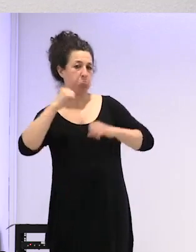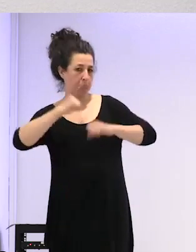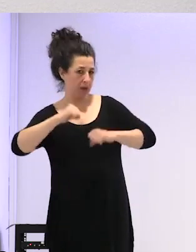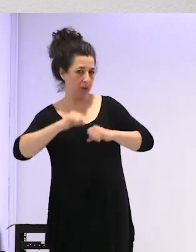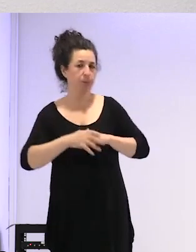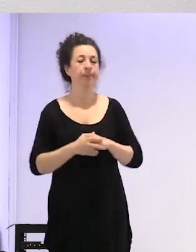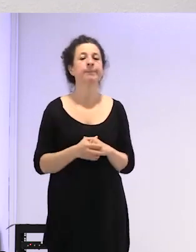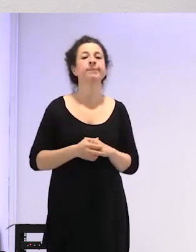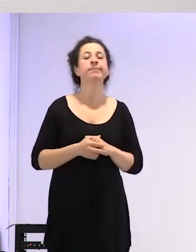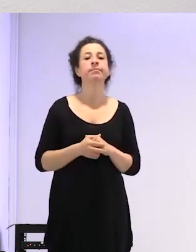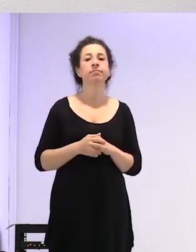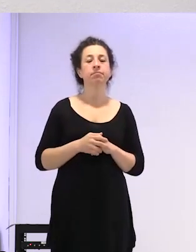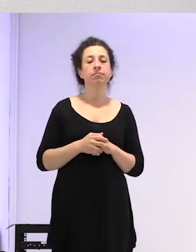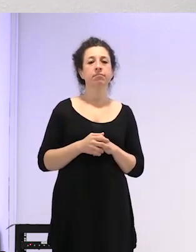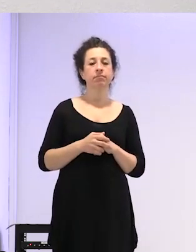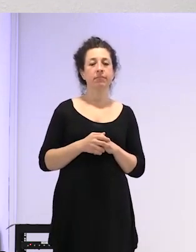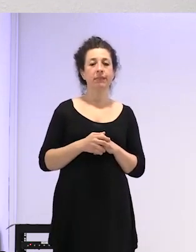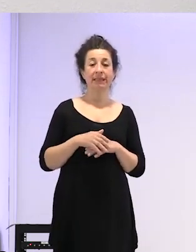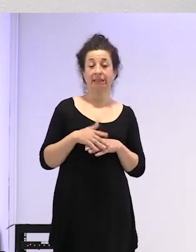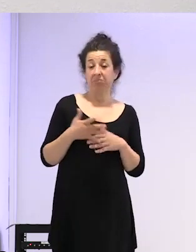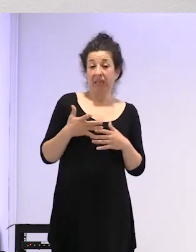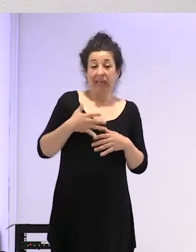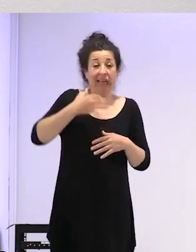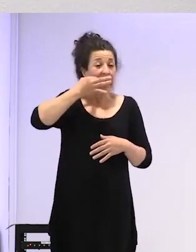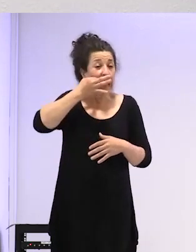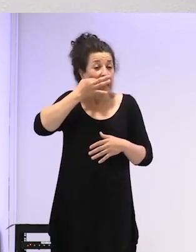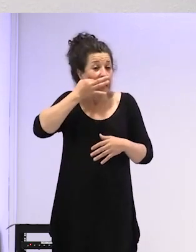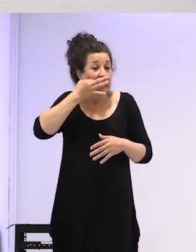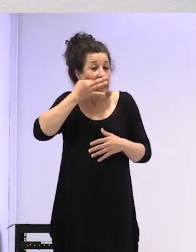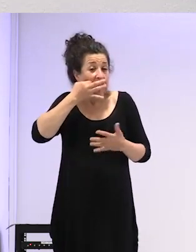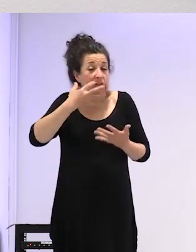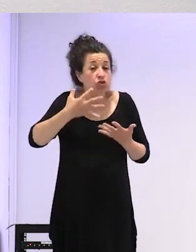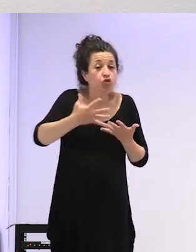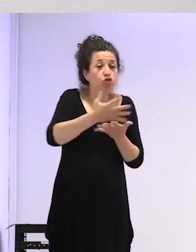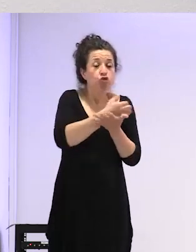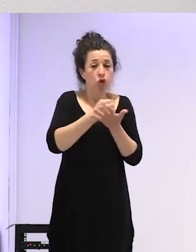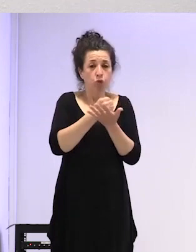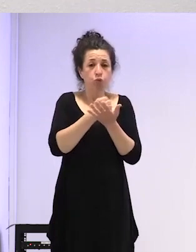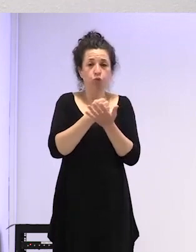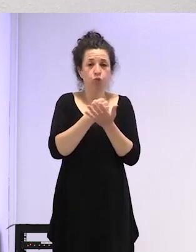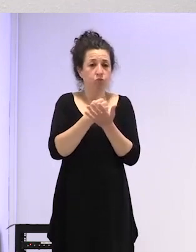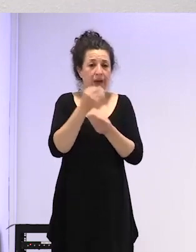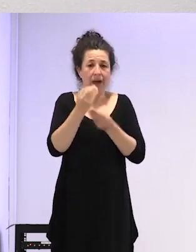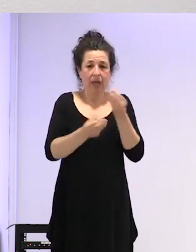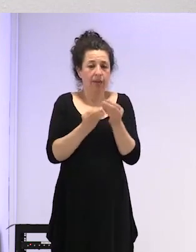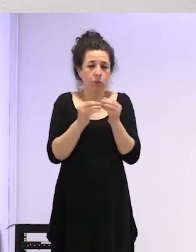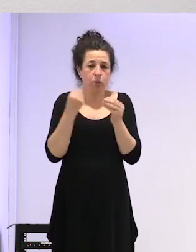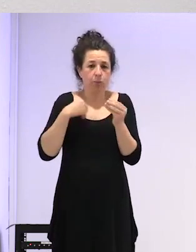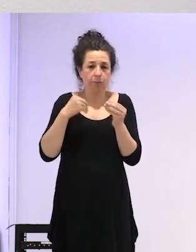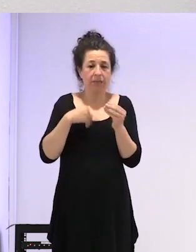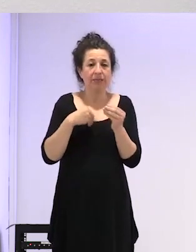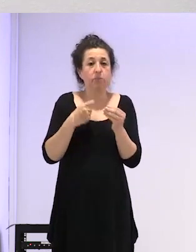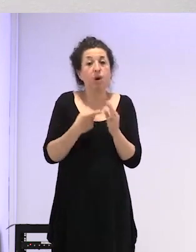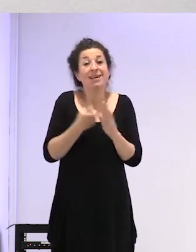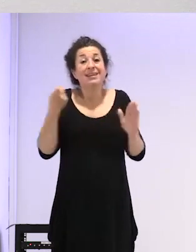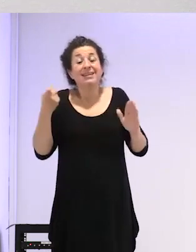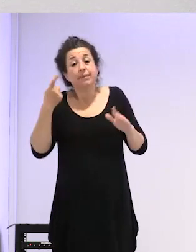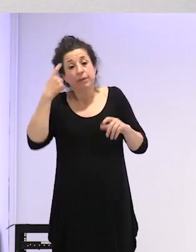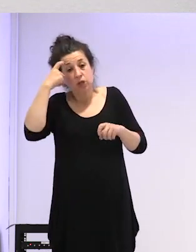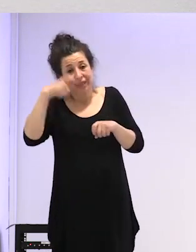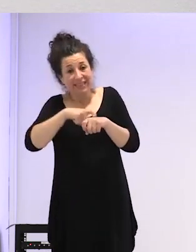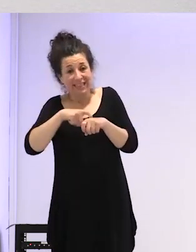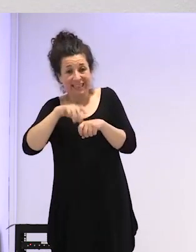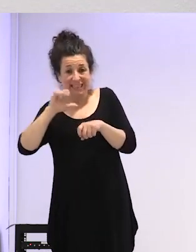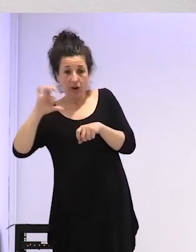y bueno y básicamente todos hacemos lo mismo todos excepto las psicólogues nosotros